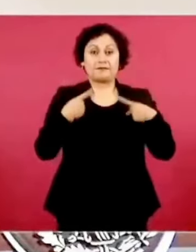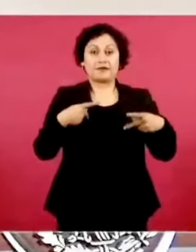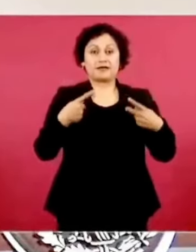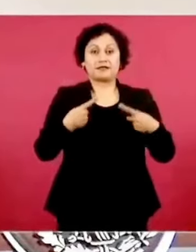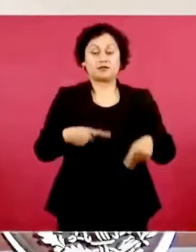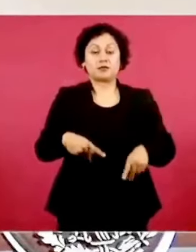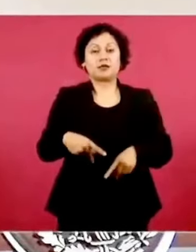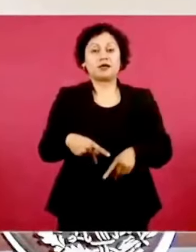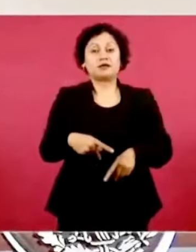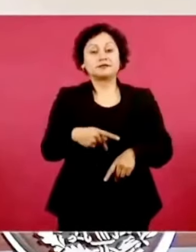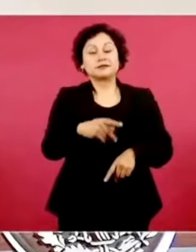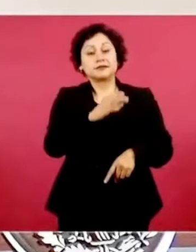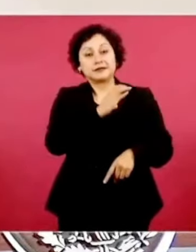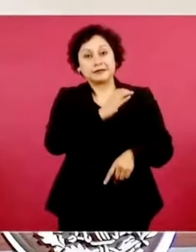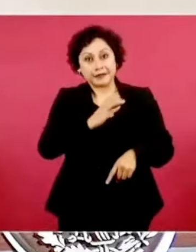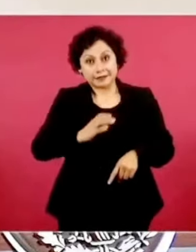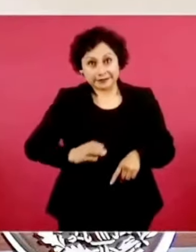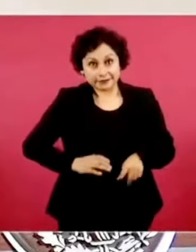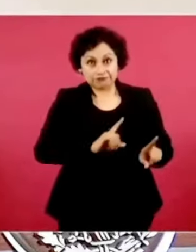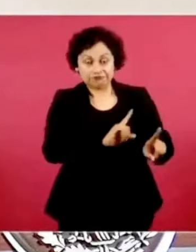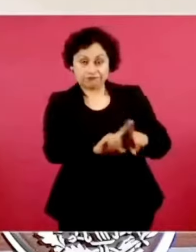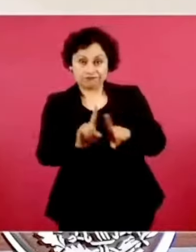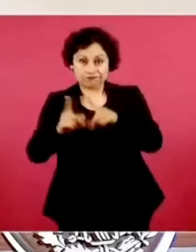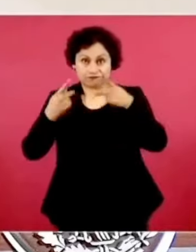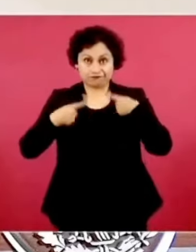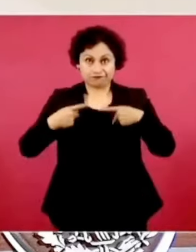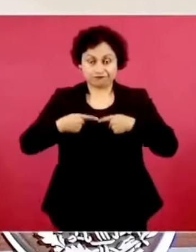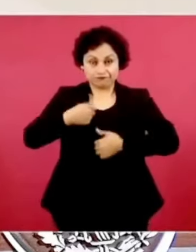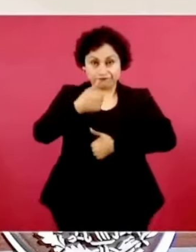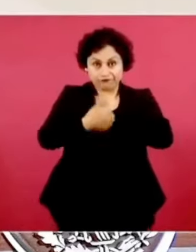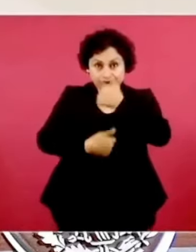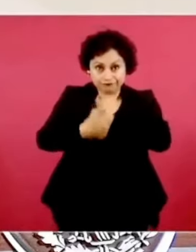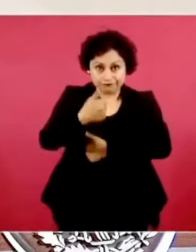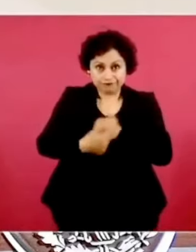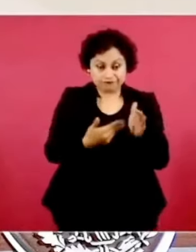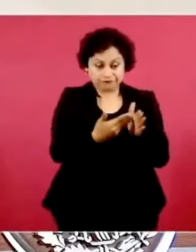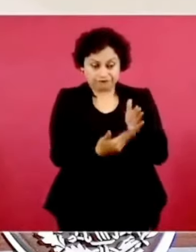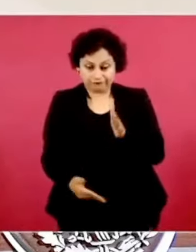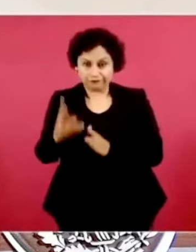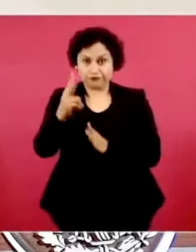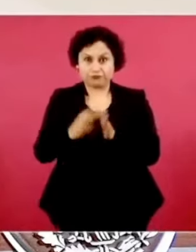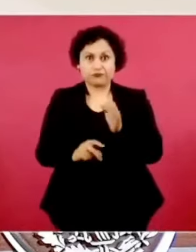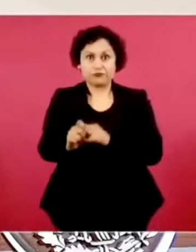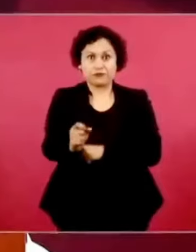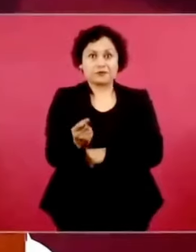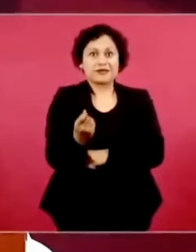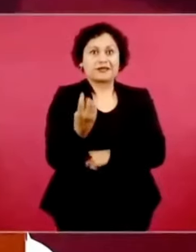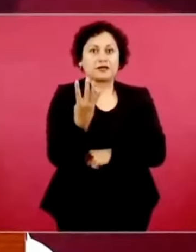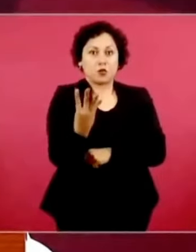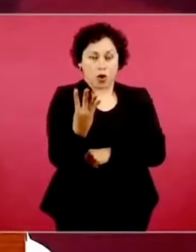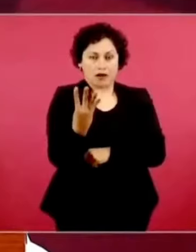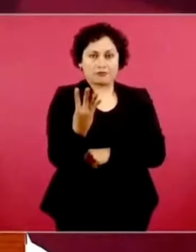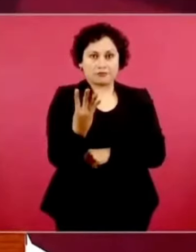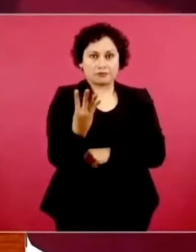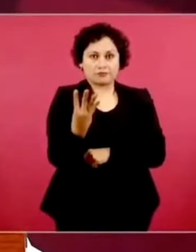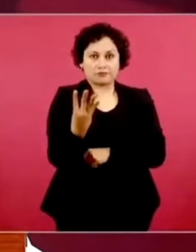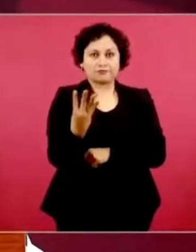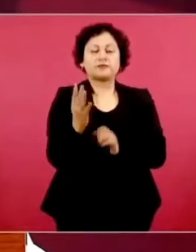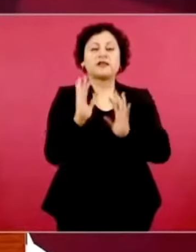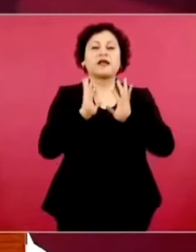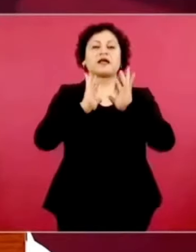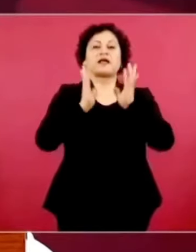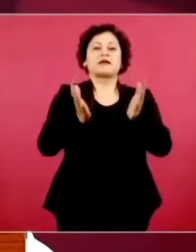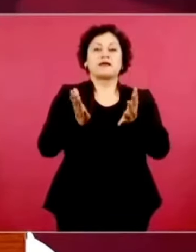participan en el proceso electoral 2024, se han recibido 23 solicitudes de